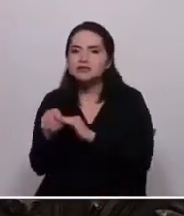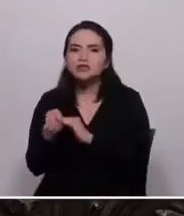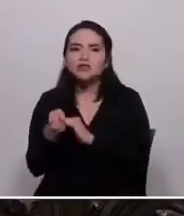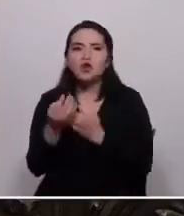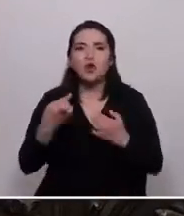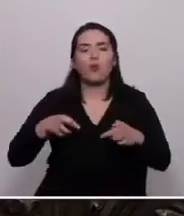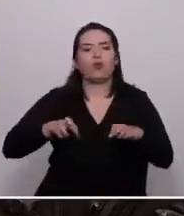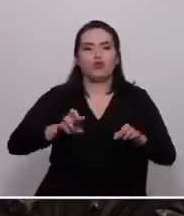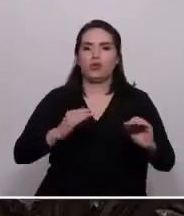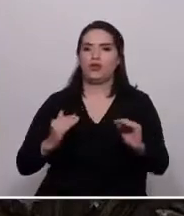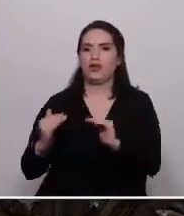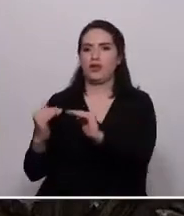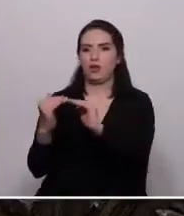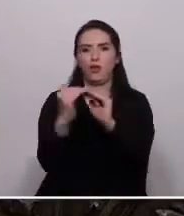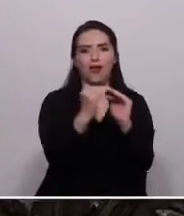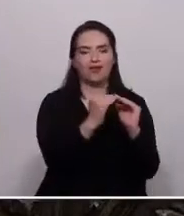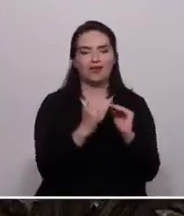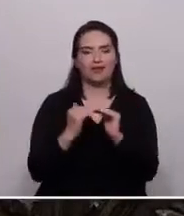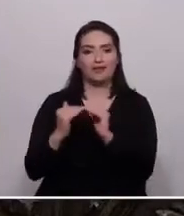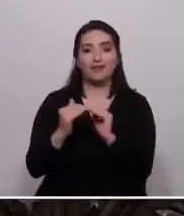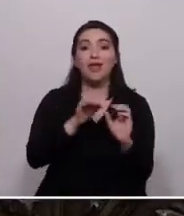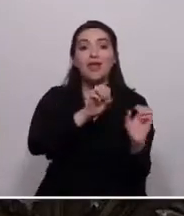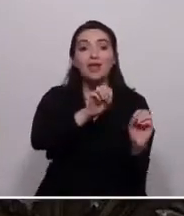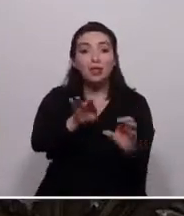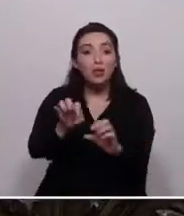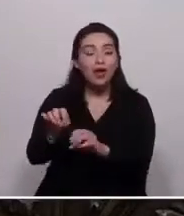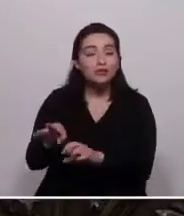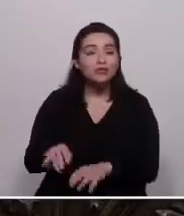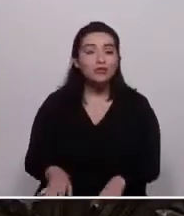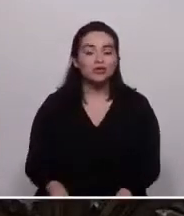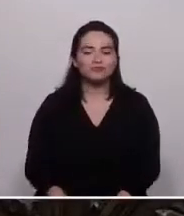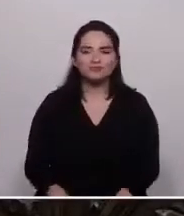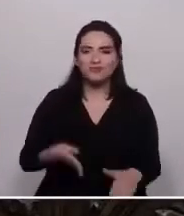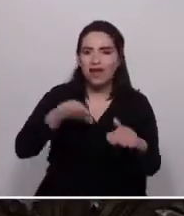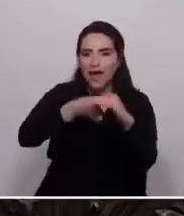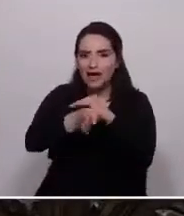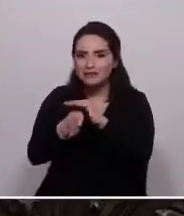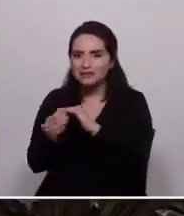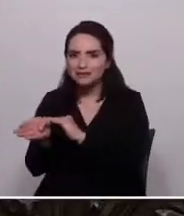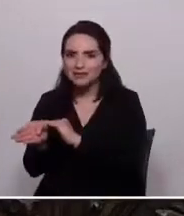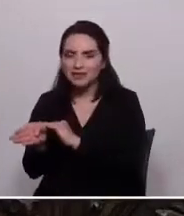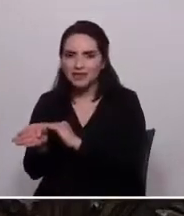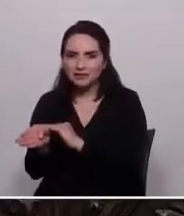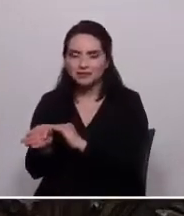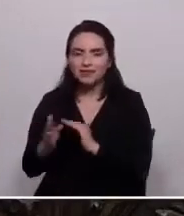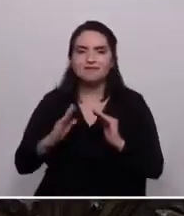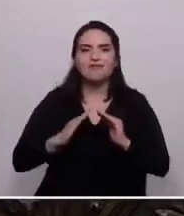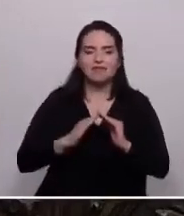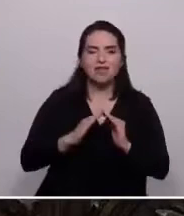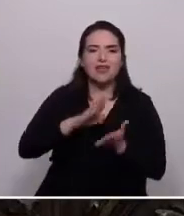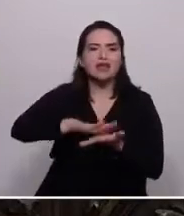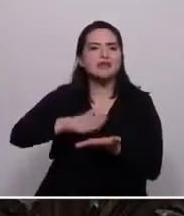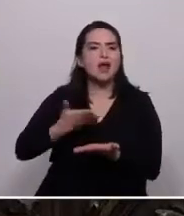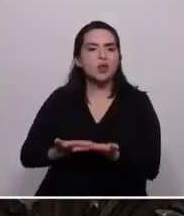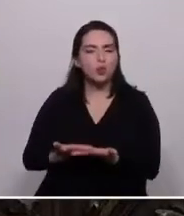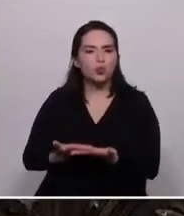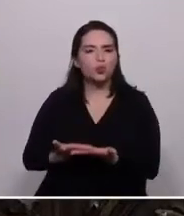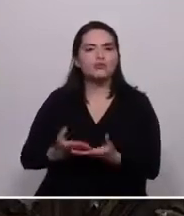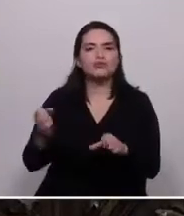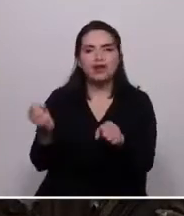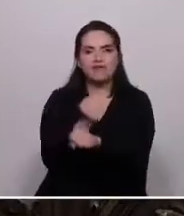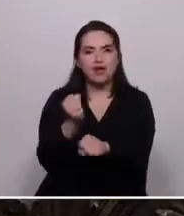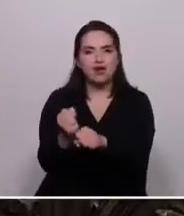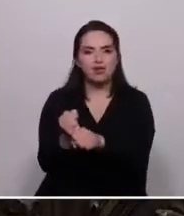condiciones. La educación, la accesibilidad, vivienda, salud y trabajo